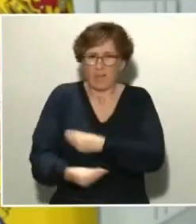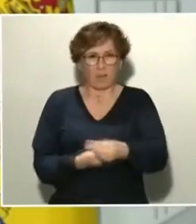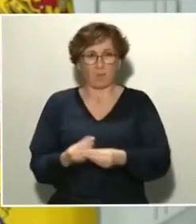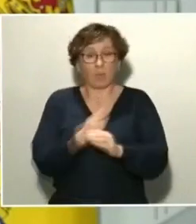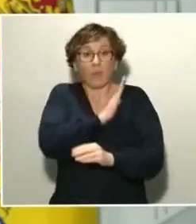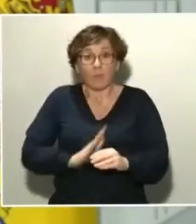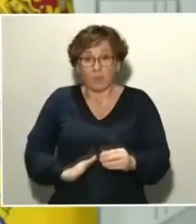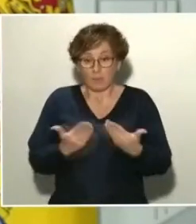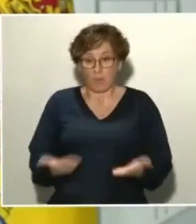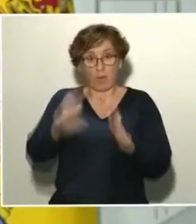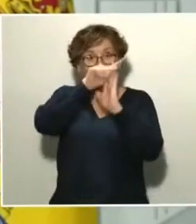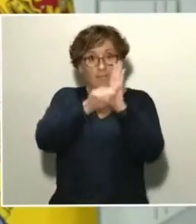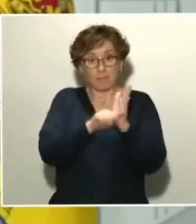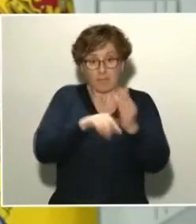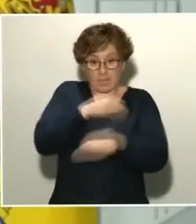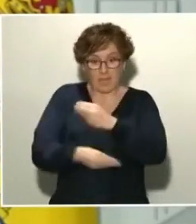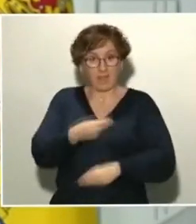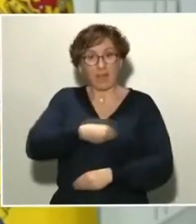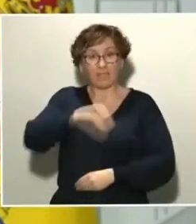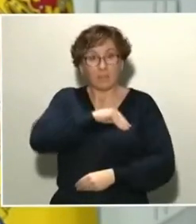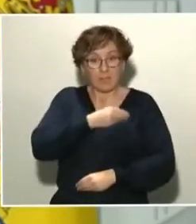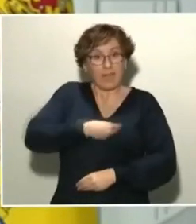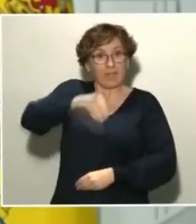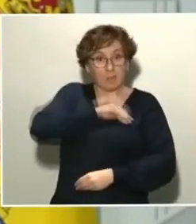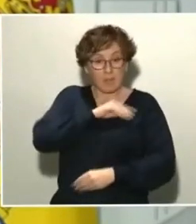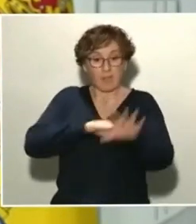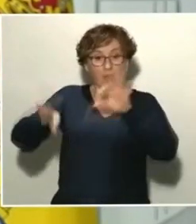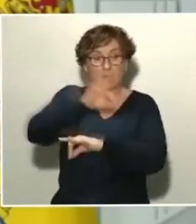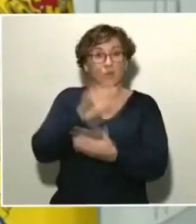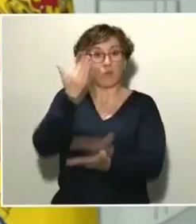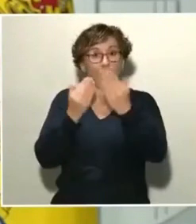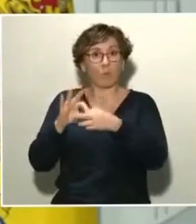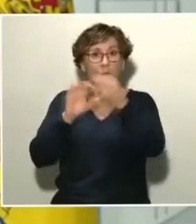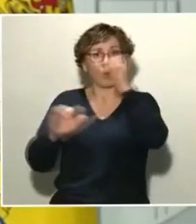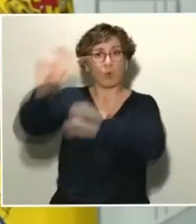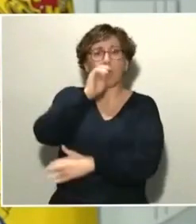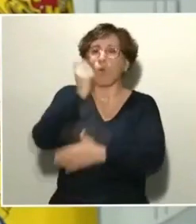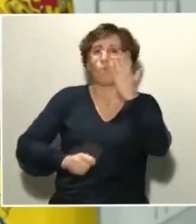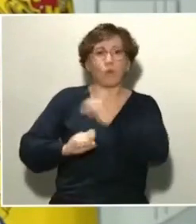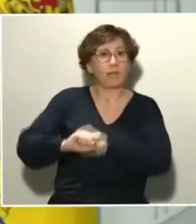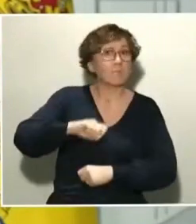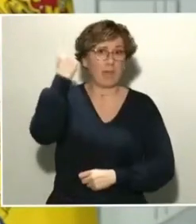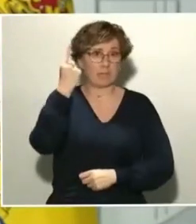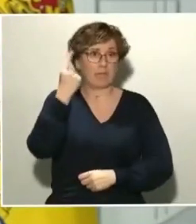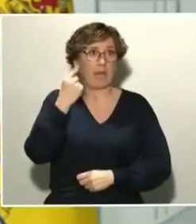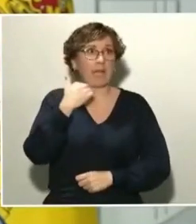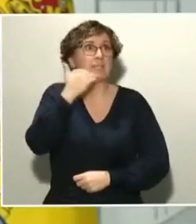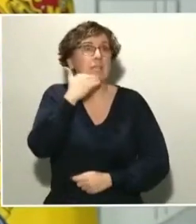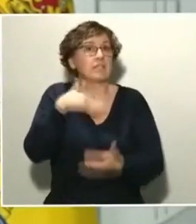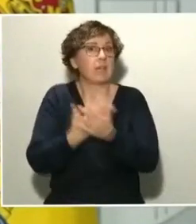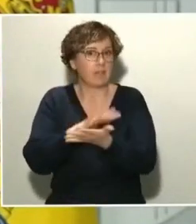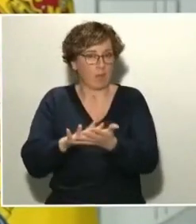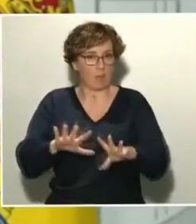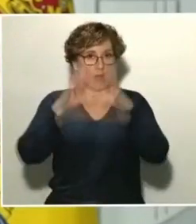va a reforzar el papel de las autonomías en la gestión de la crisis. El objetivo principal de esta nueva dotación sanitaria será dar una